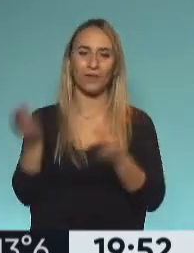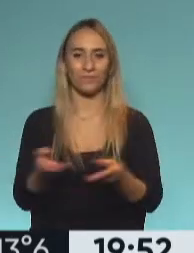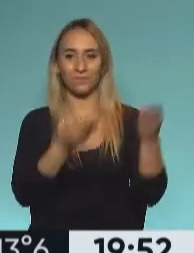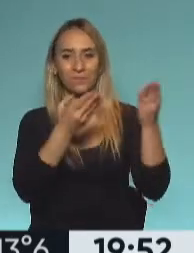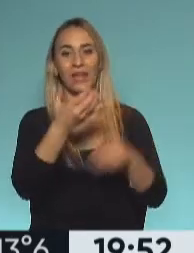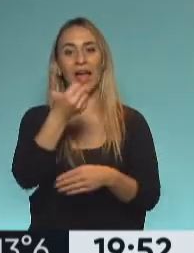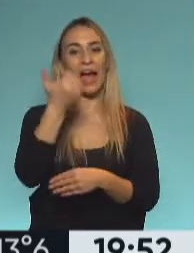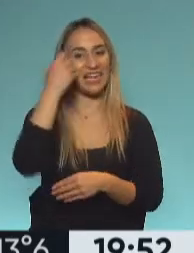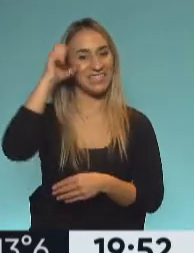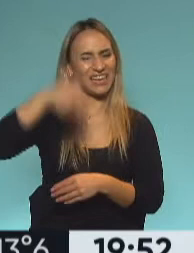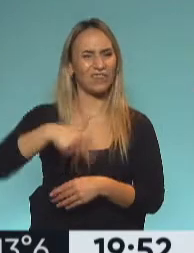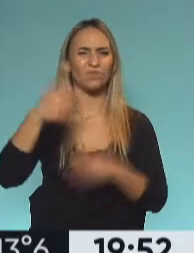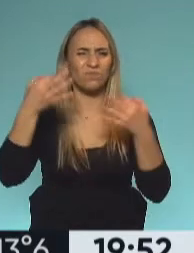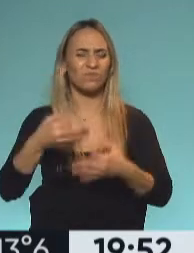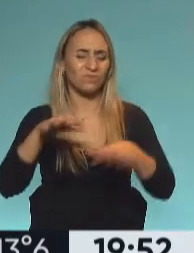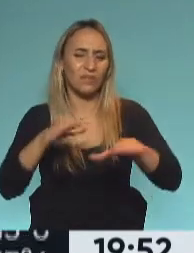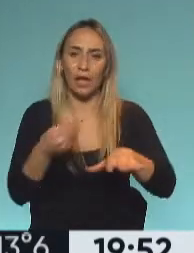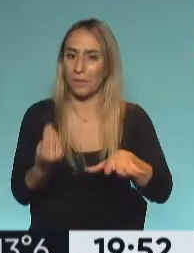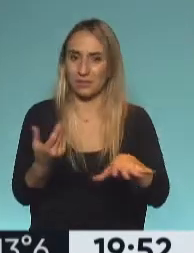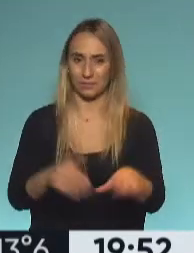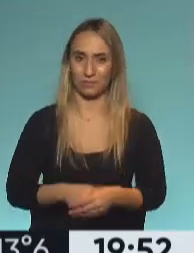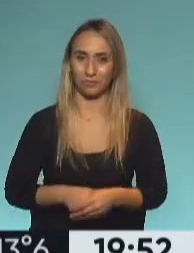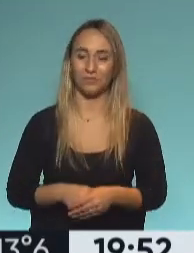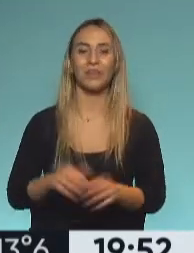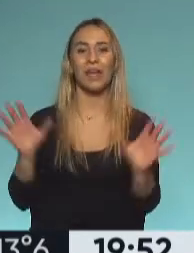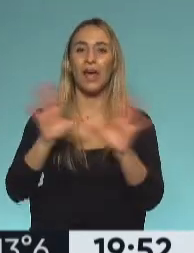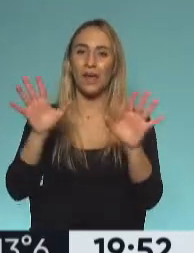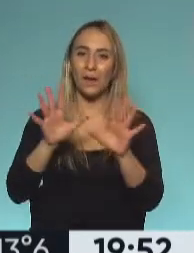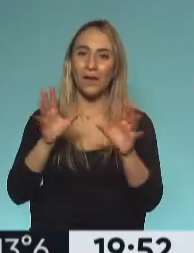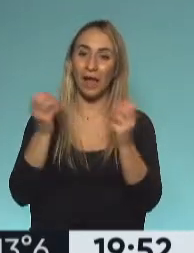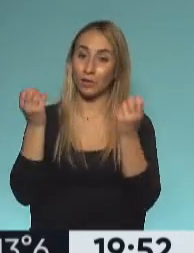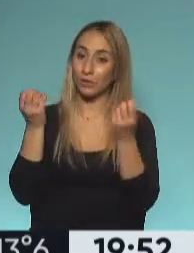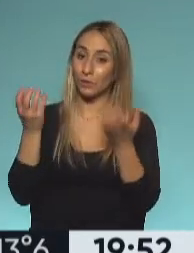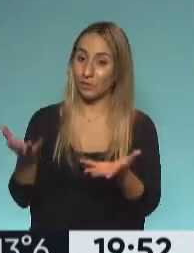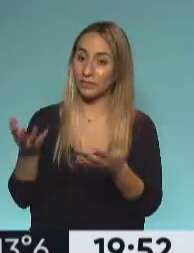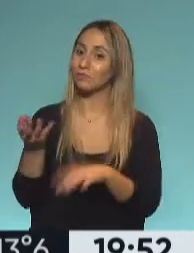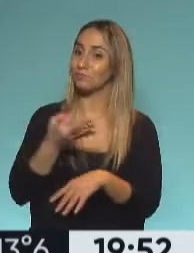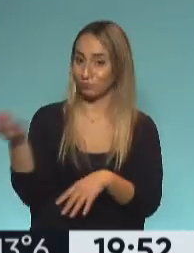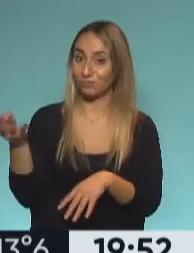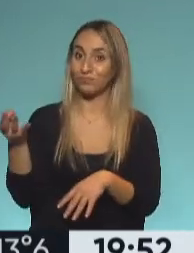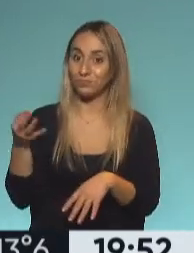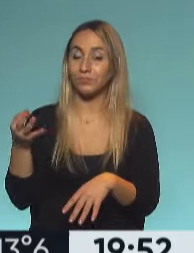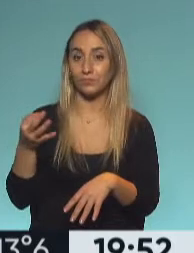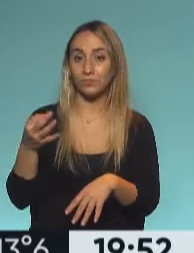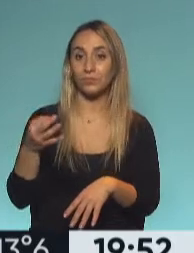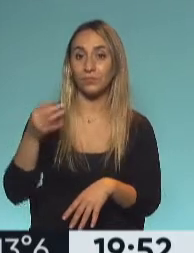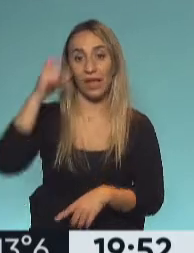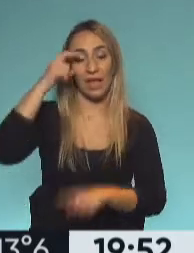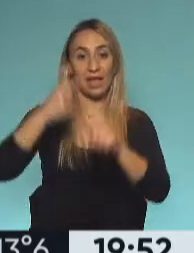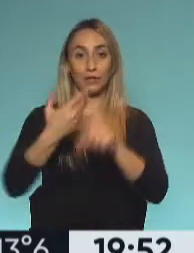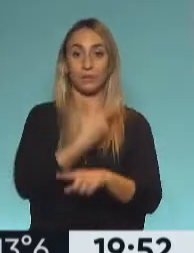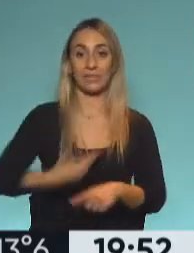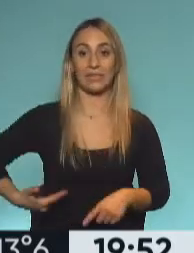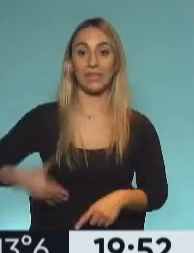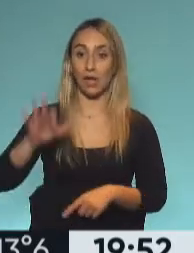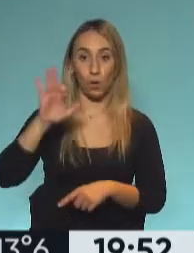pasando en Brasil con respecto a esto? Hola Diana, ¿cómo estás? Sí, unas declaraciones fuertes del expresidente Ignacio